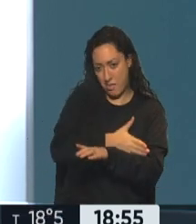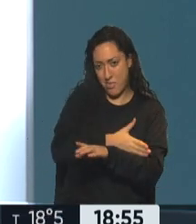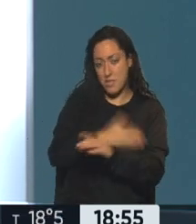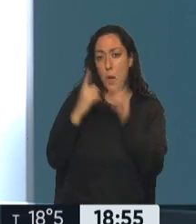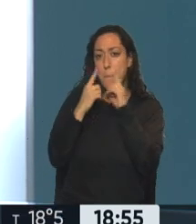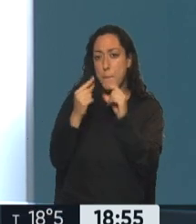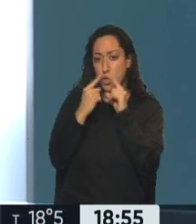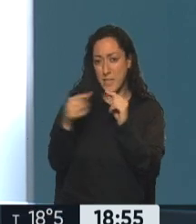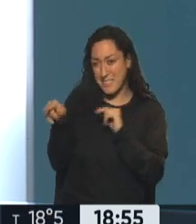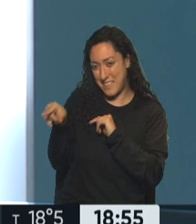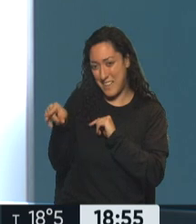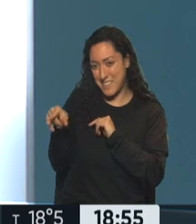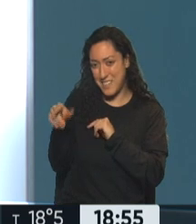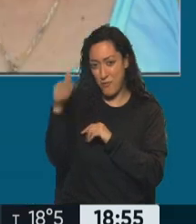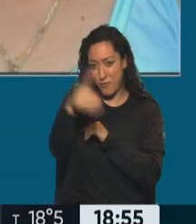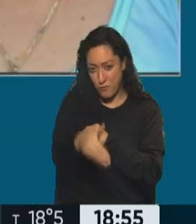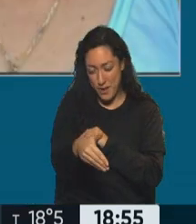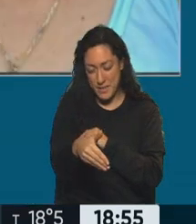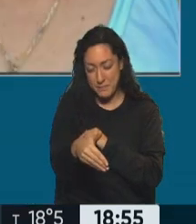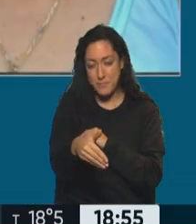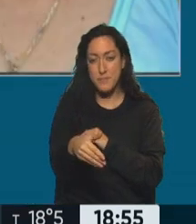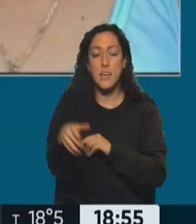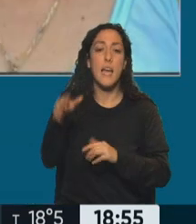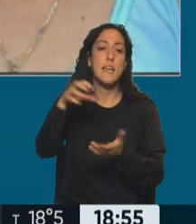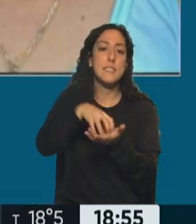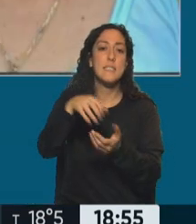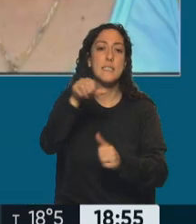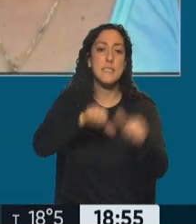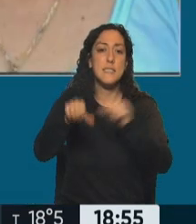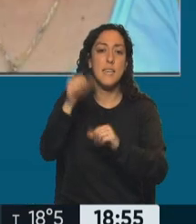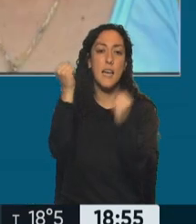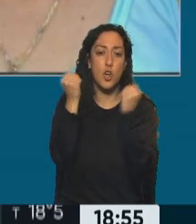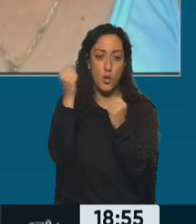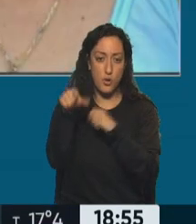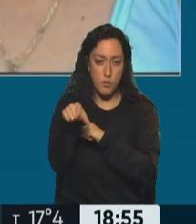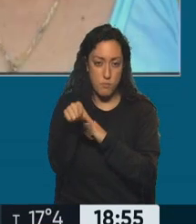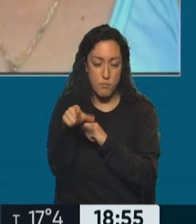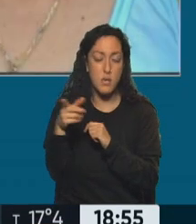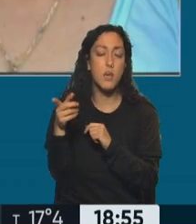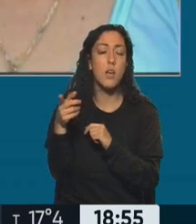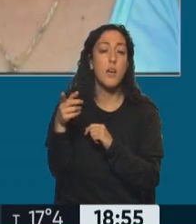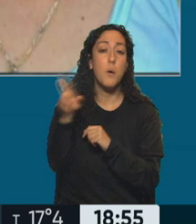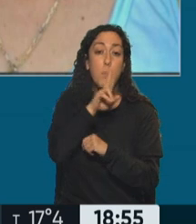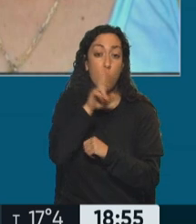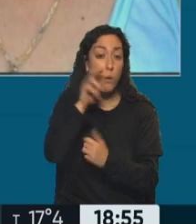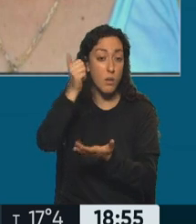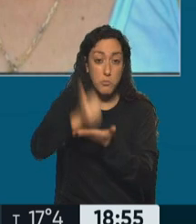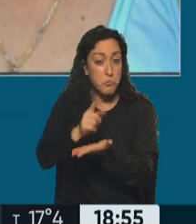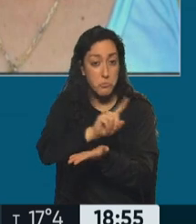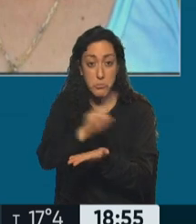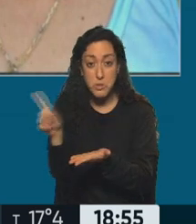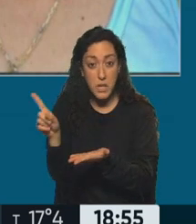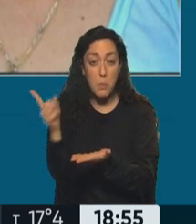en el Colegio de Ciencias Económicas. Ahí lo hostigaron a Morales. Milagro Sala no estuvo en ese lugar, sin embargo, la